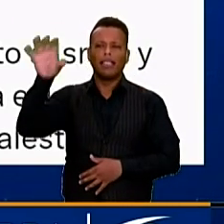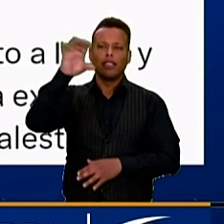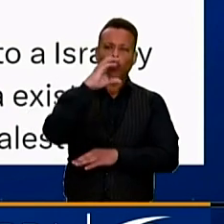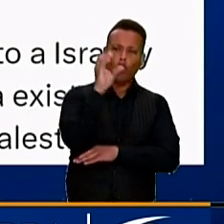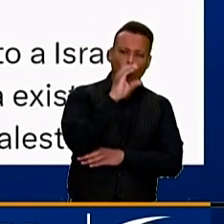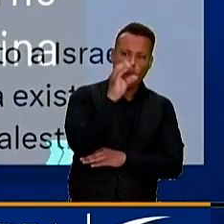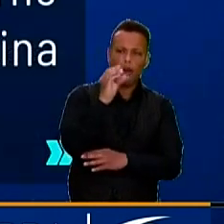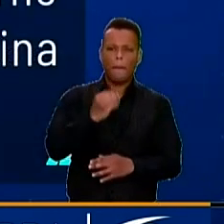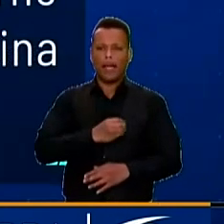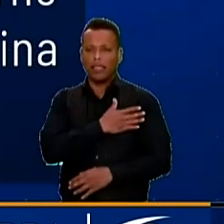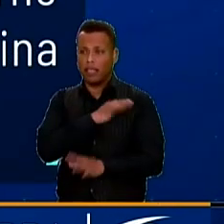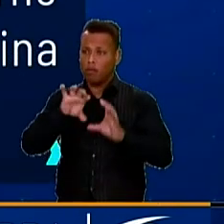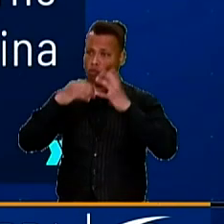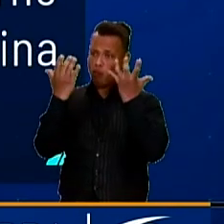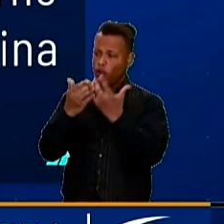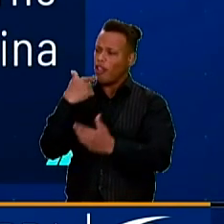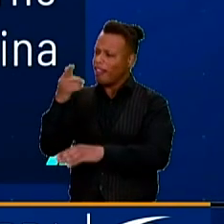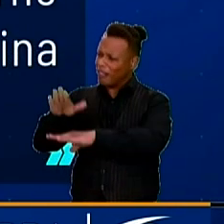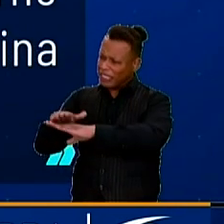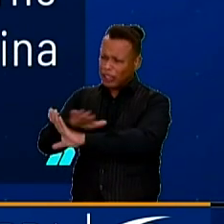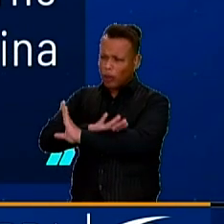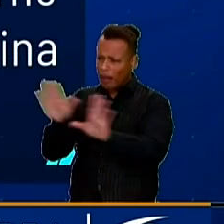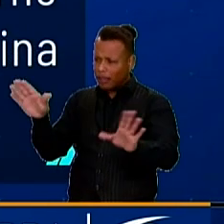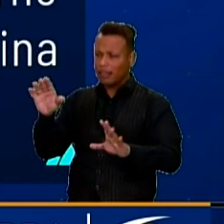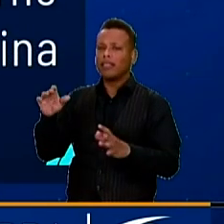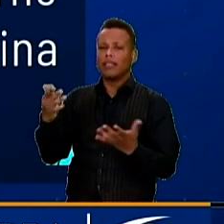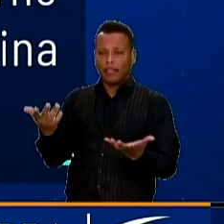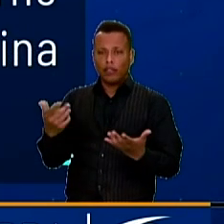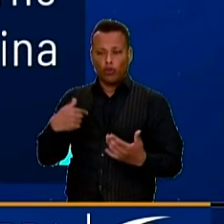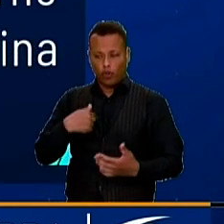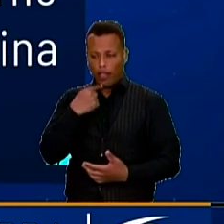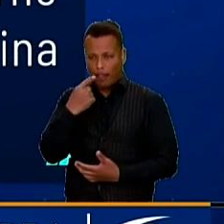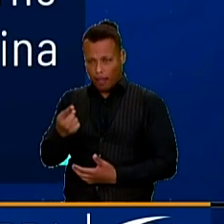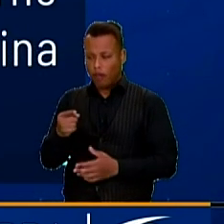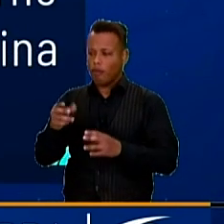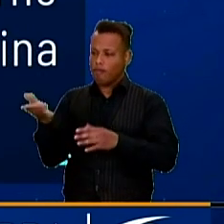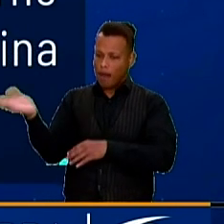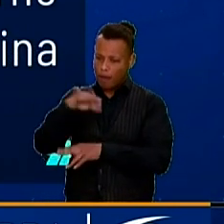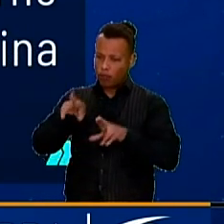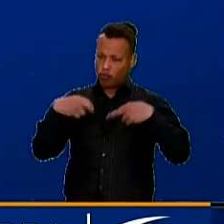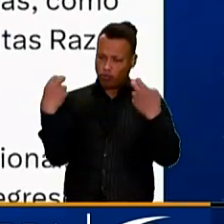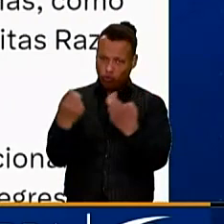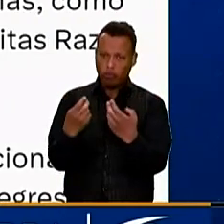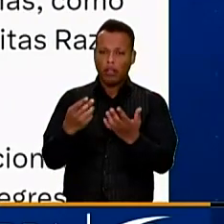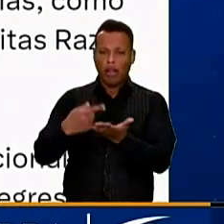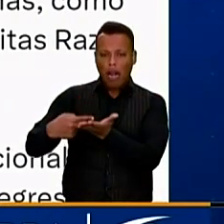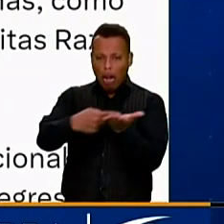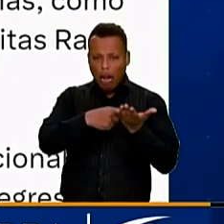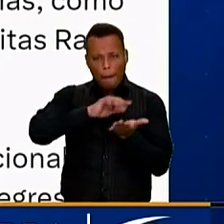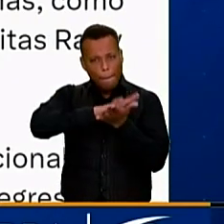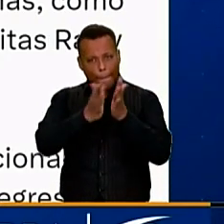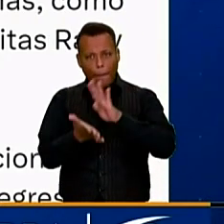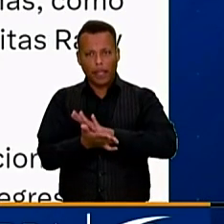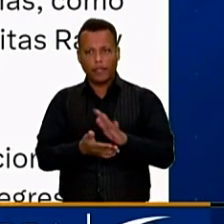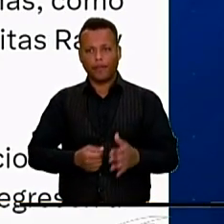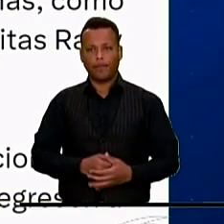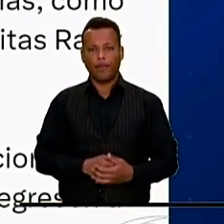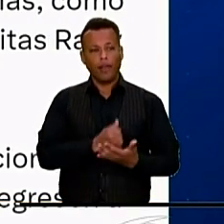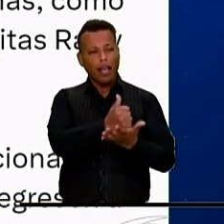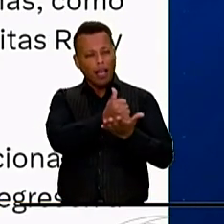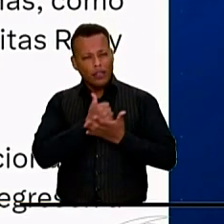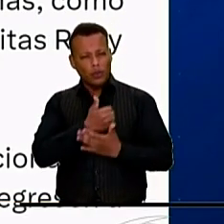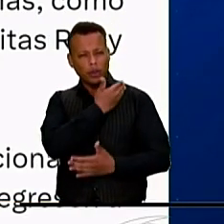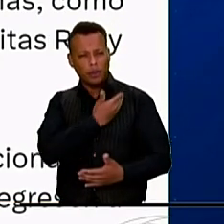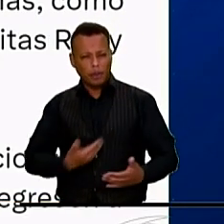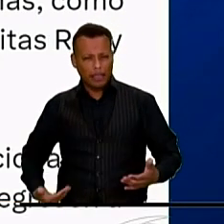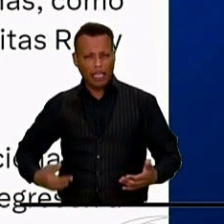pedido y mi gobierno también. Le solicito a Israel y Palestina ir a una mesa a negociar la paz. Ayúdenos, señor presidente, juntos con la